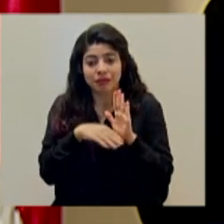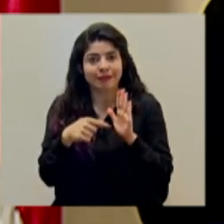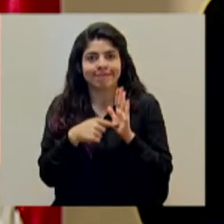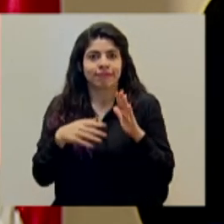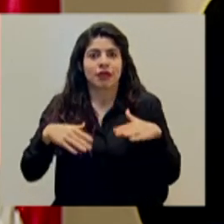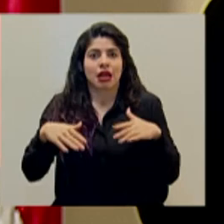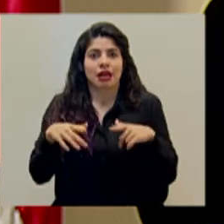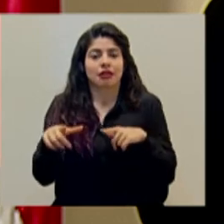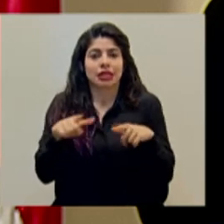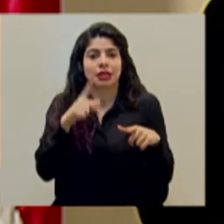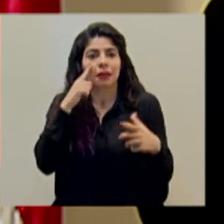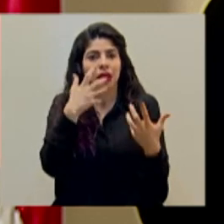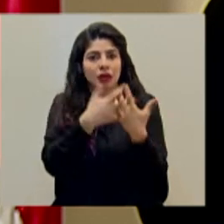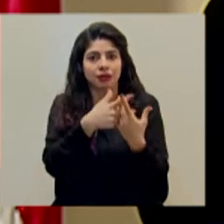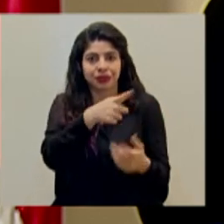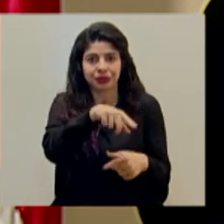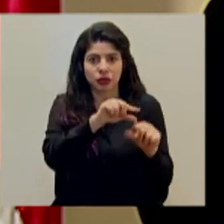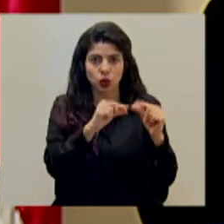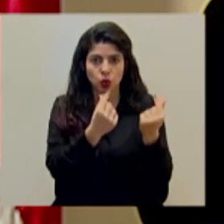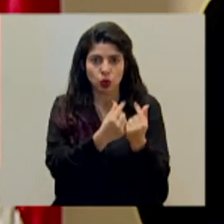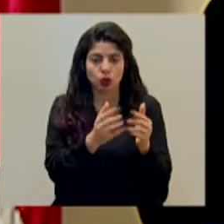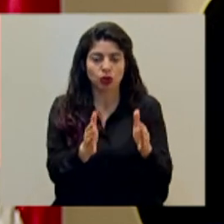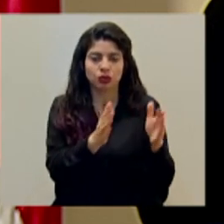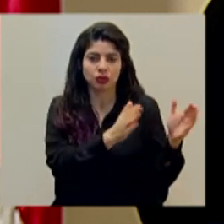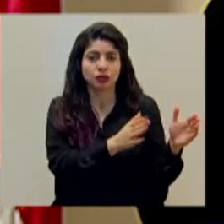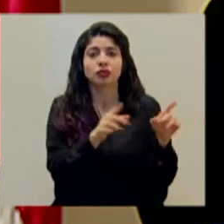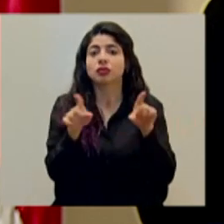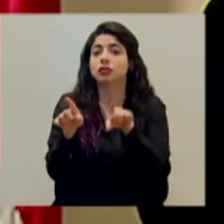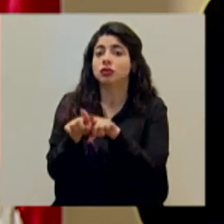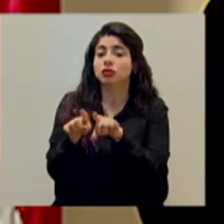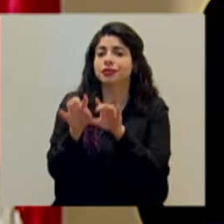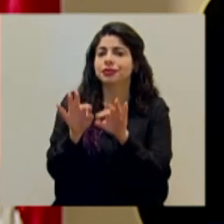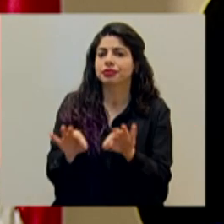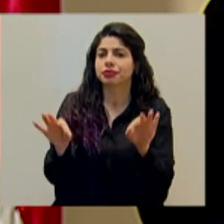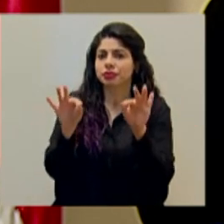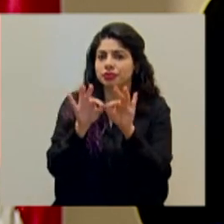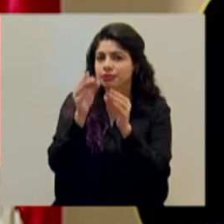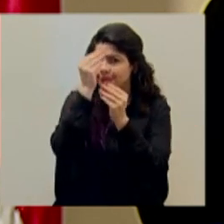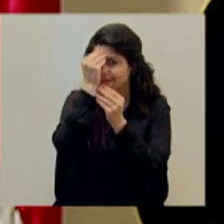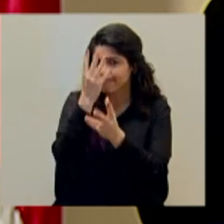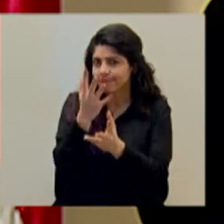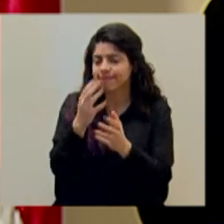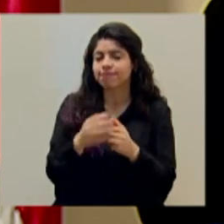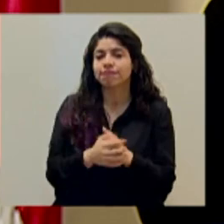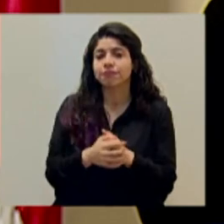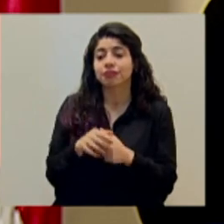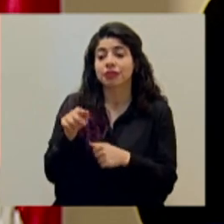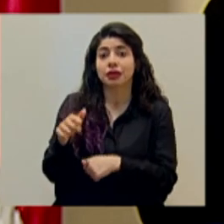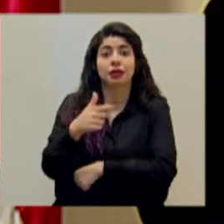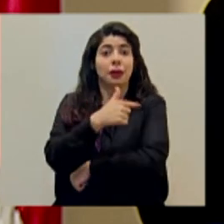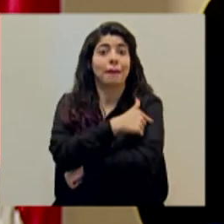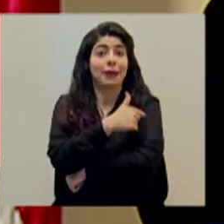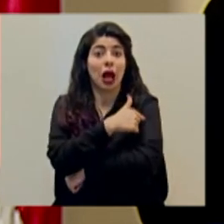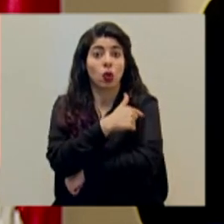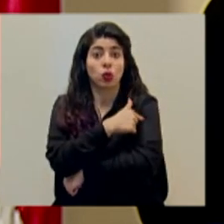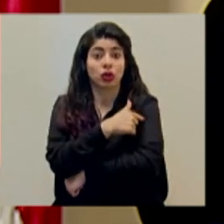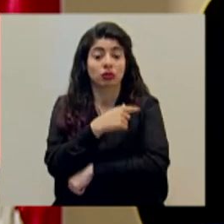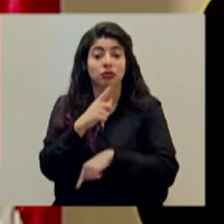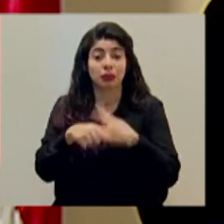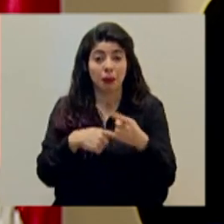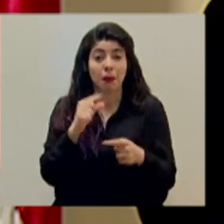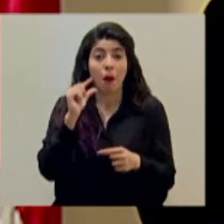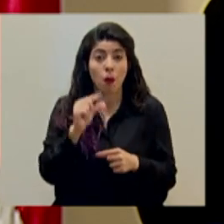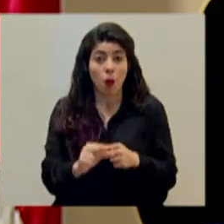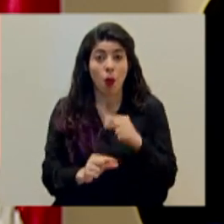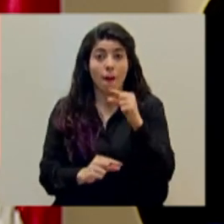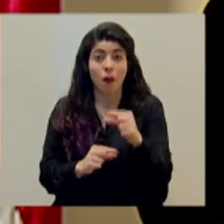poder ser aplicados en estos grupos. También es importante indicar que estas vacunas que se van a estar aplicando